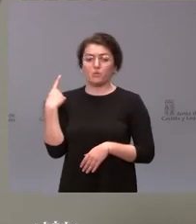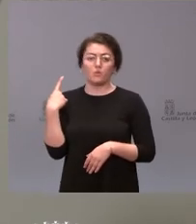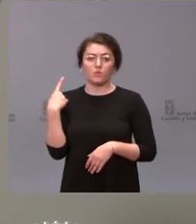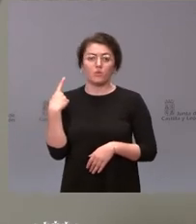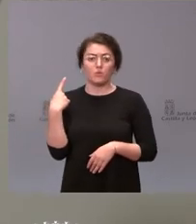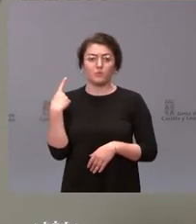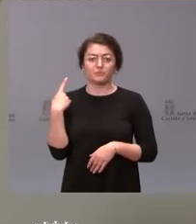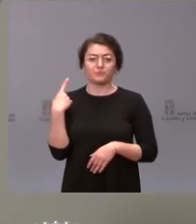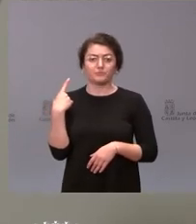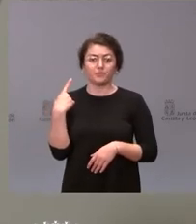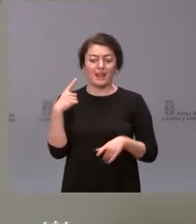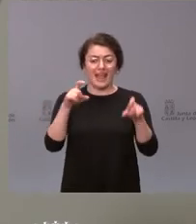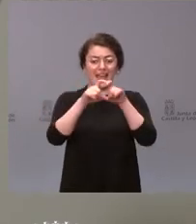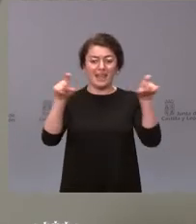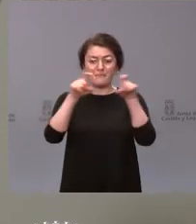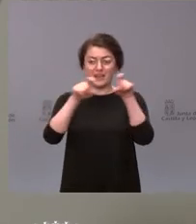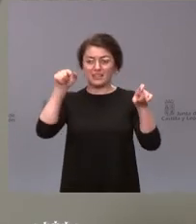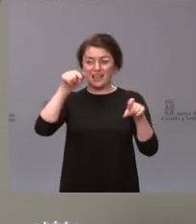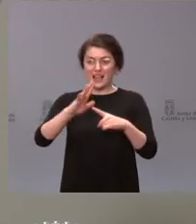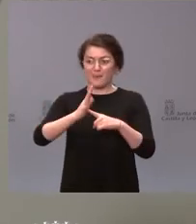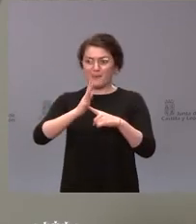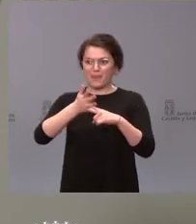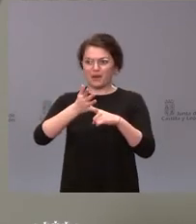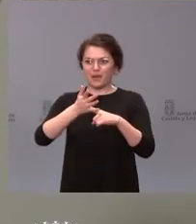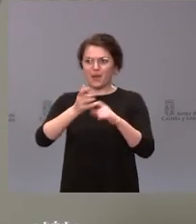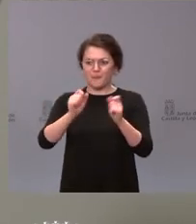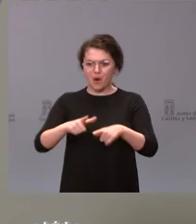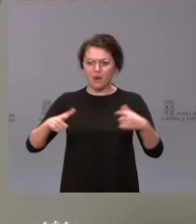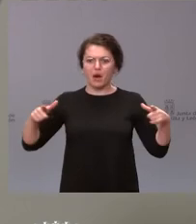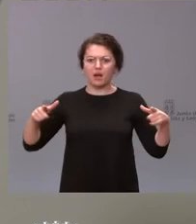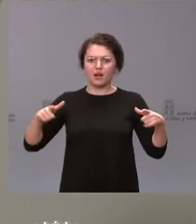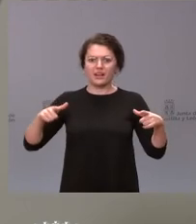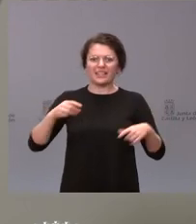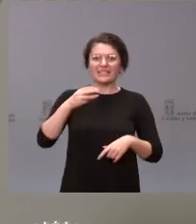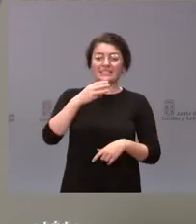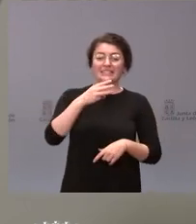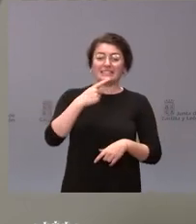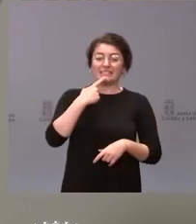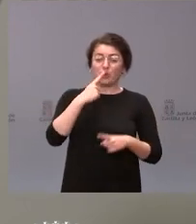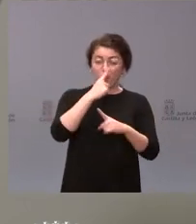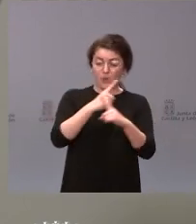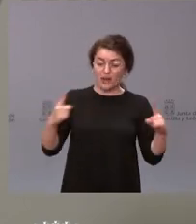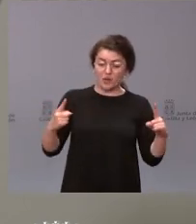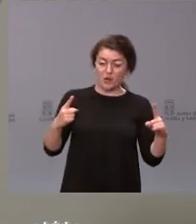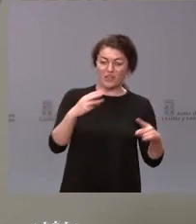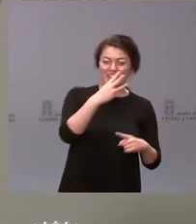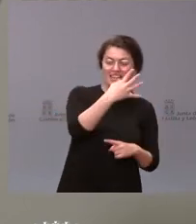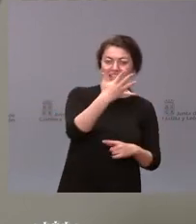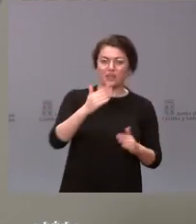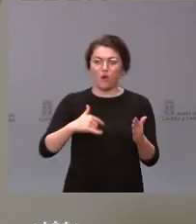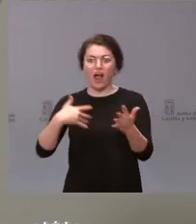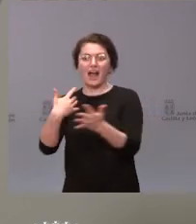muy importante el número de empresas instaladas en el parque, de 35 a 40 empresas en solo un año, cinco empresas más.